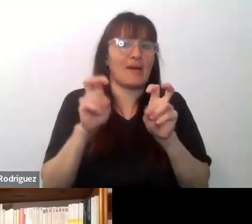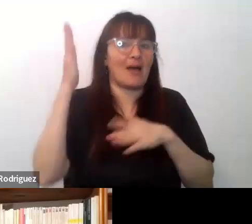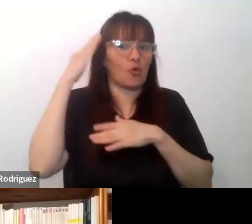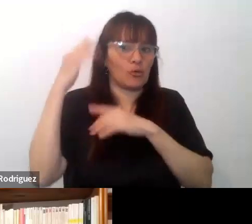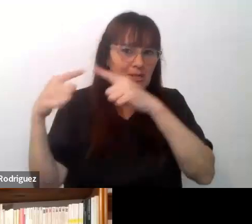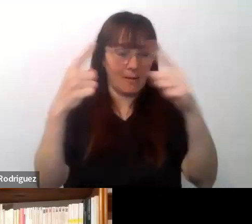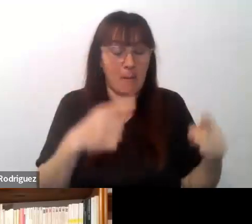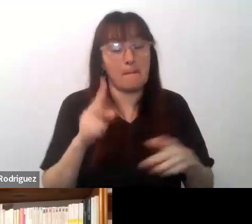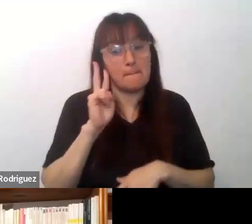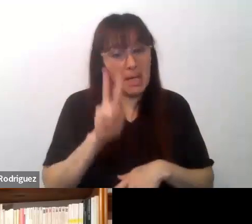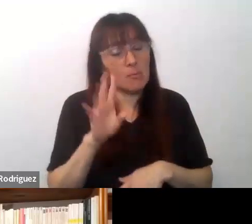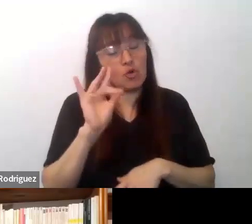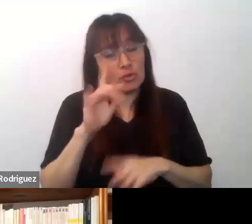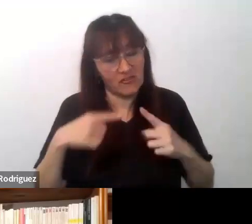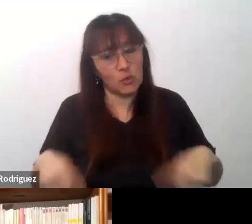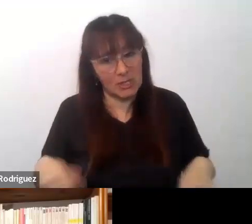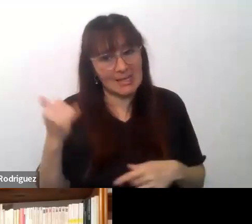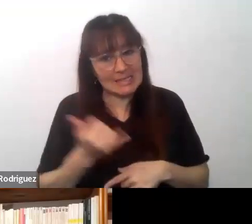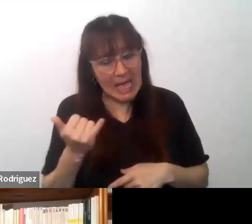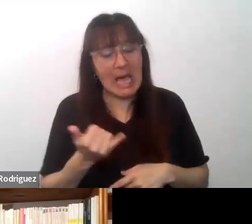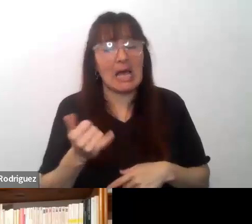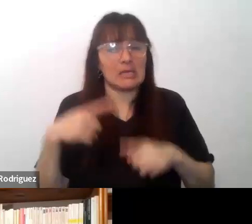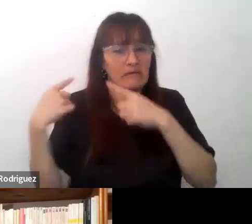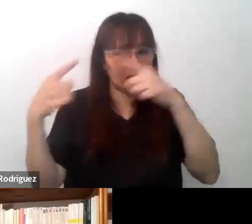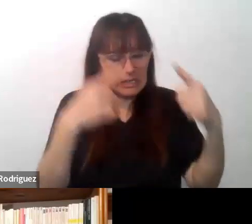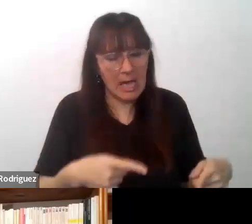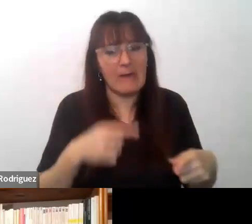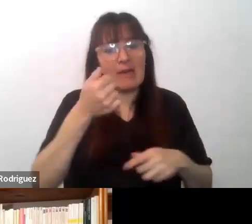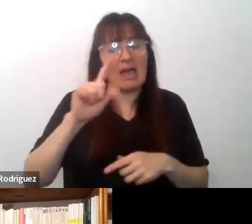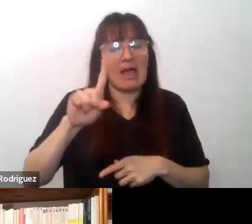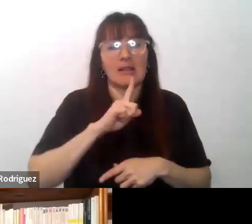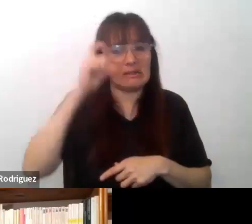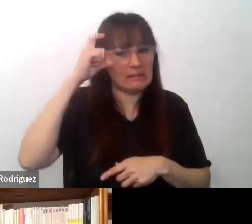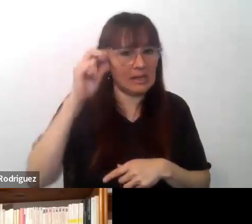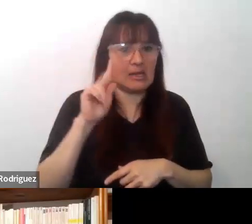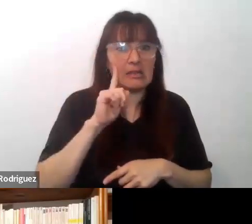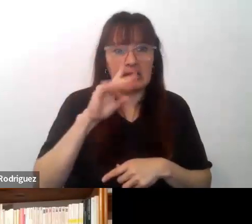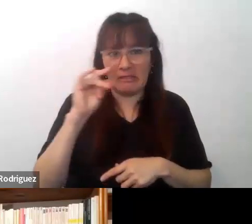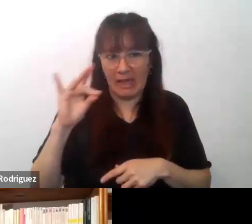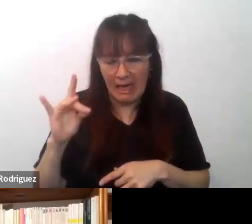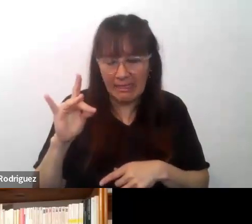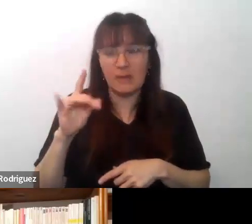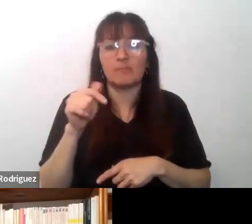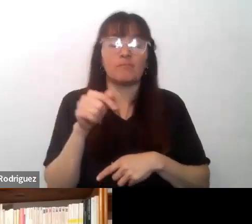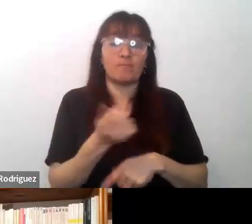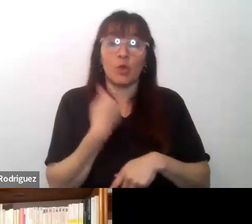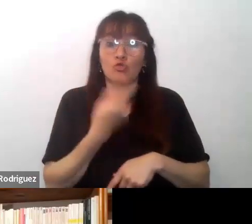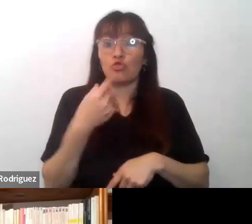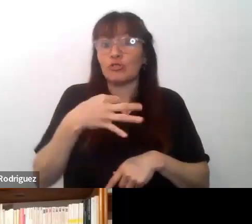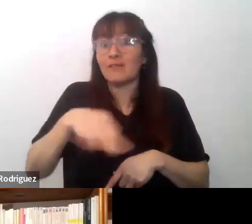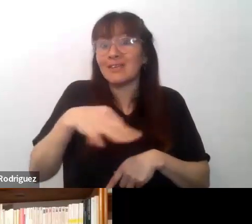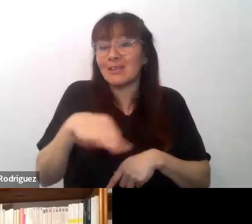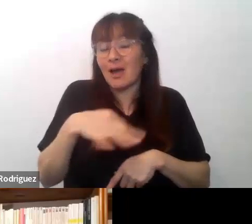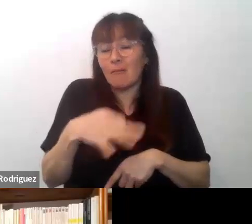complejidad de la diversidad y de la alteridad tendríamos que